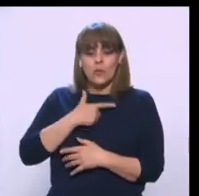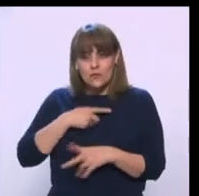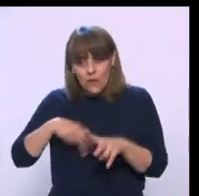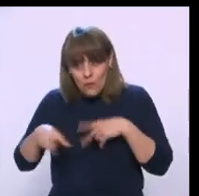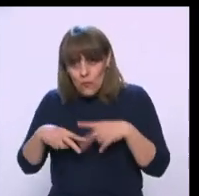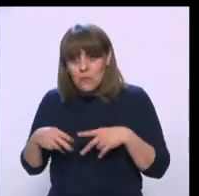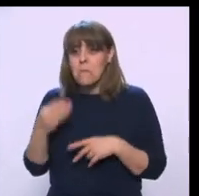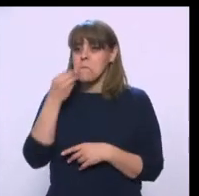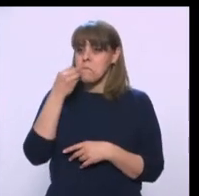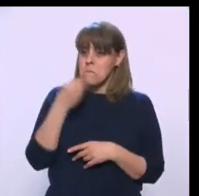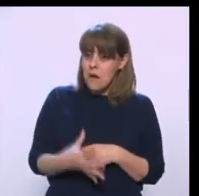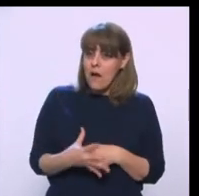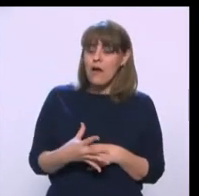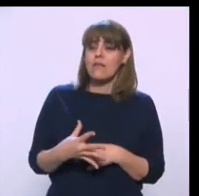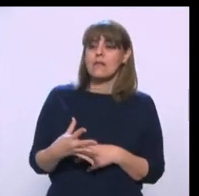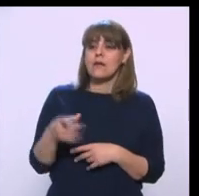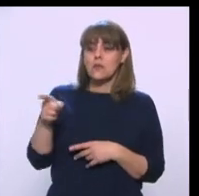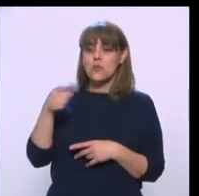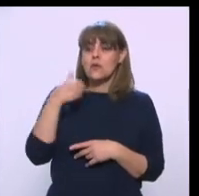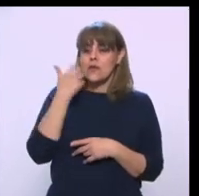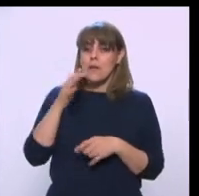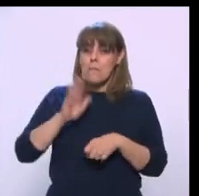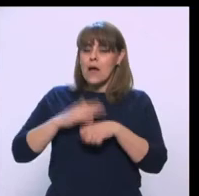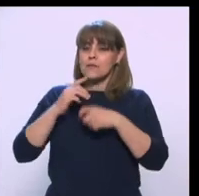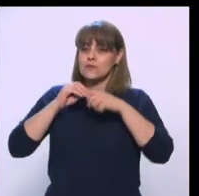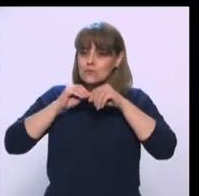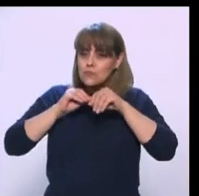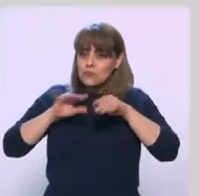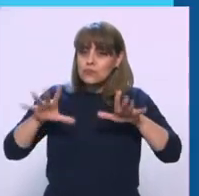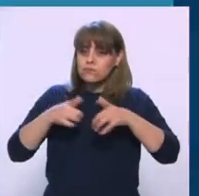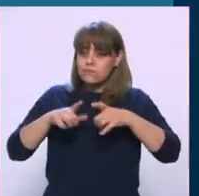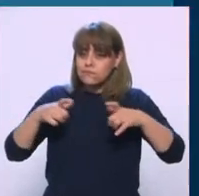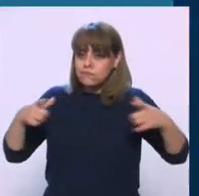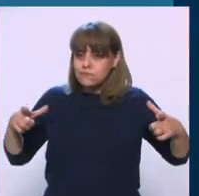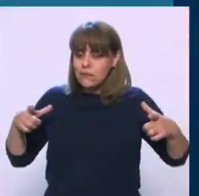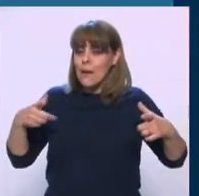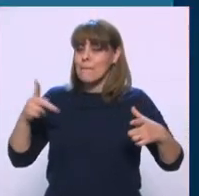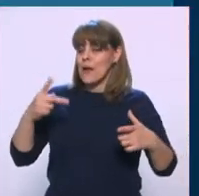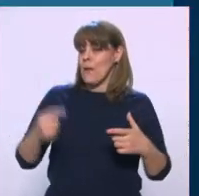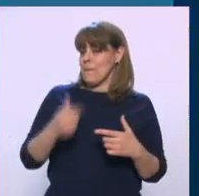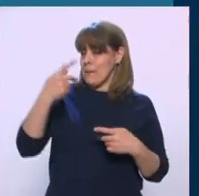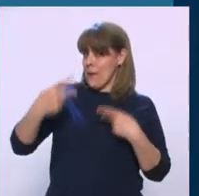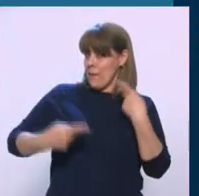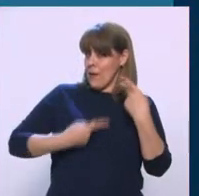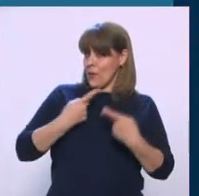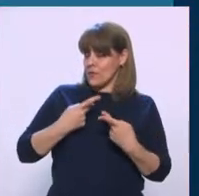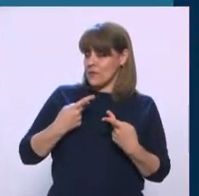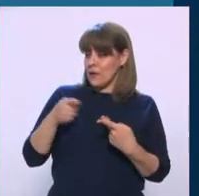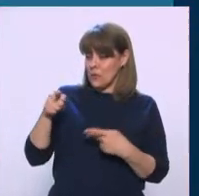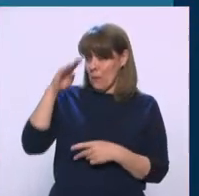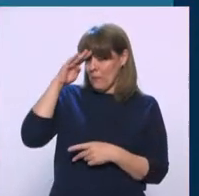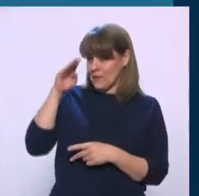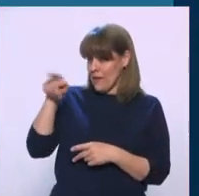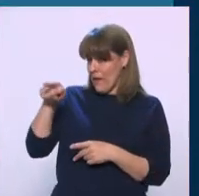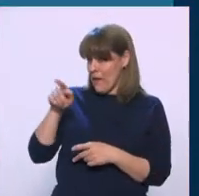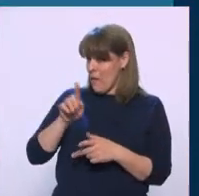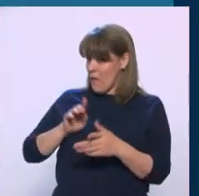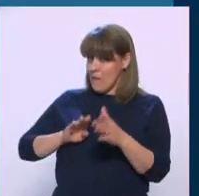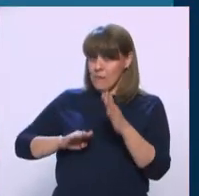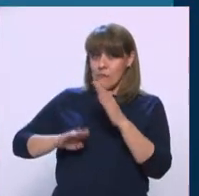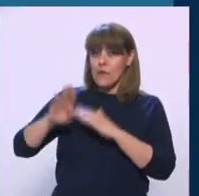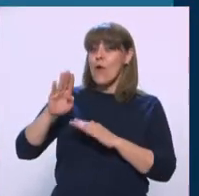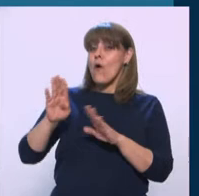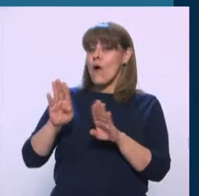que haya gente que lo quiera expandir. Qué padre. Pero la pregunta que me hiciste al principio, ¿cómo crees que le va a ir? Te dije mal. Ahora,